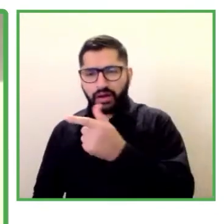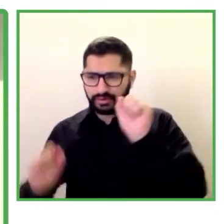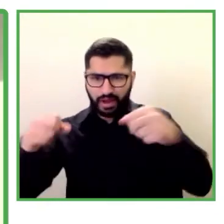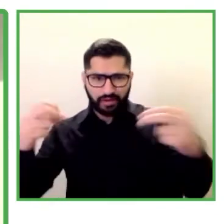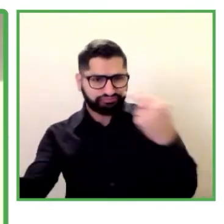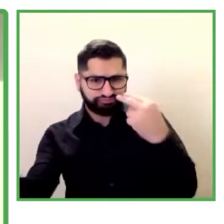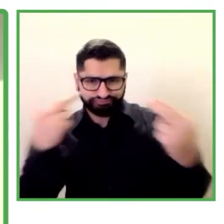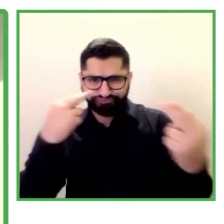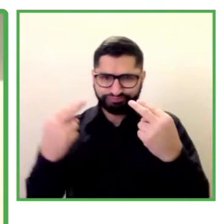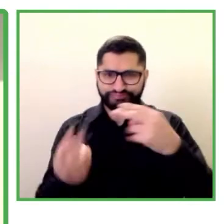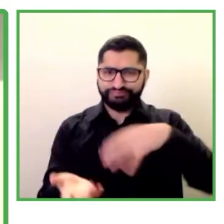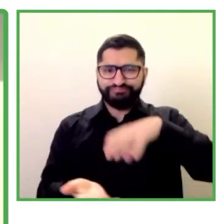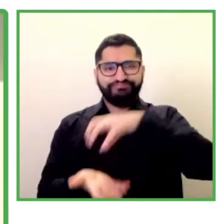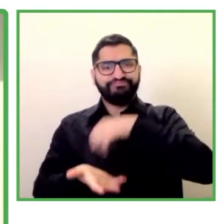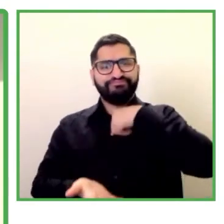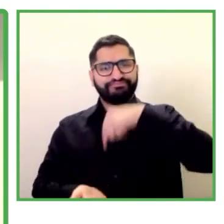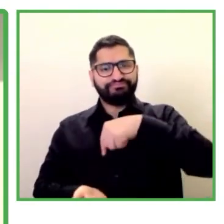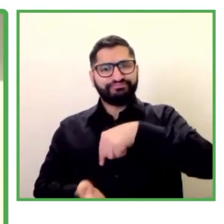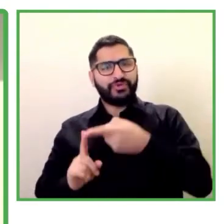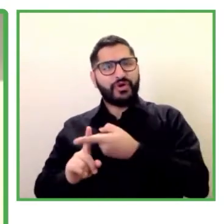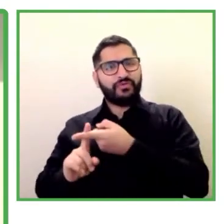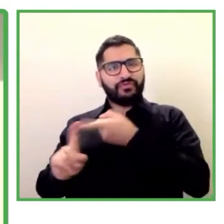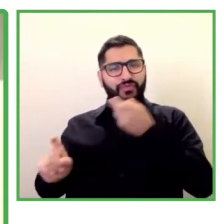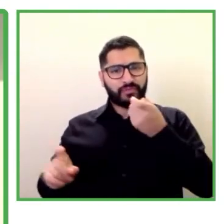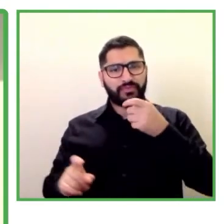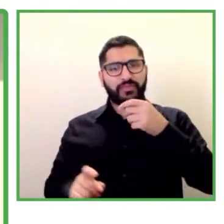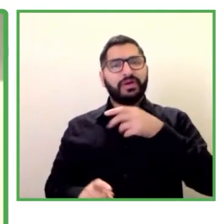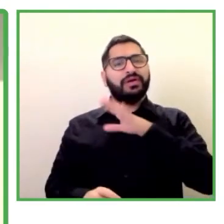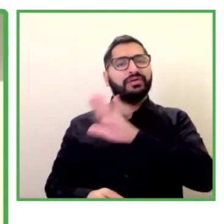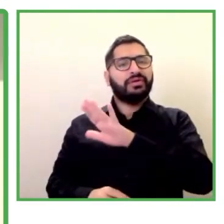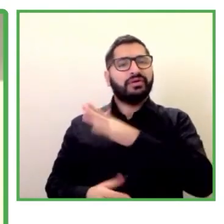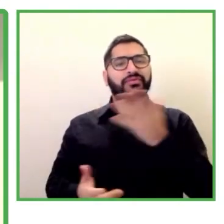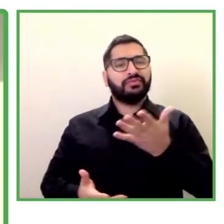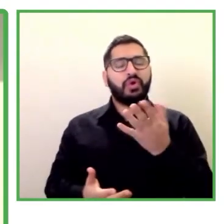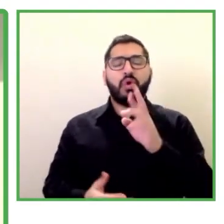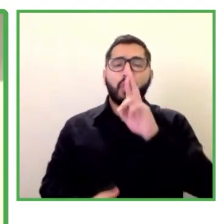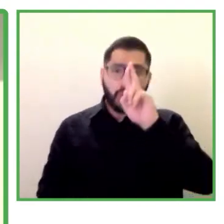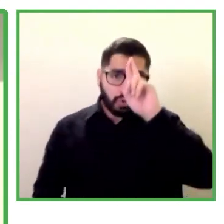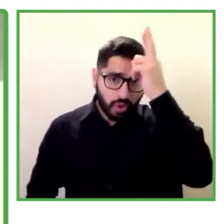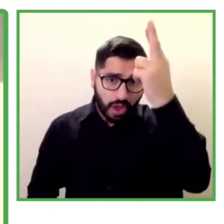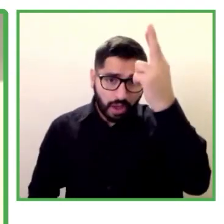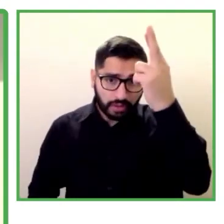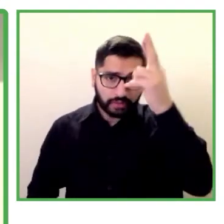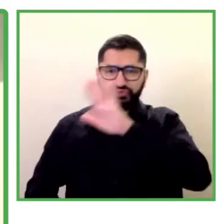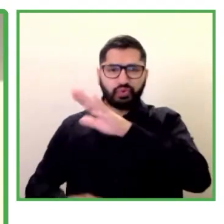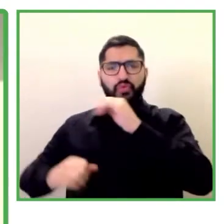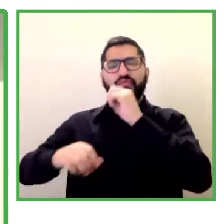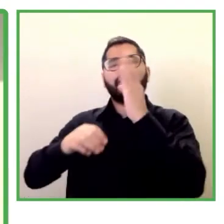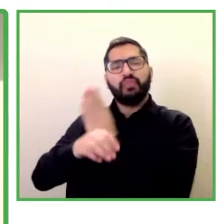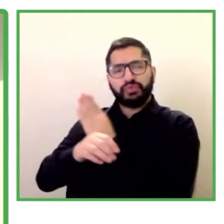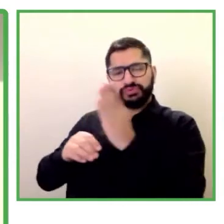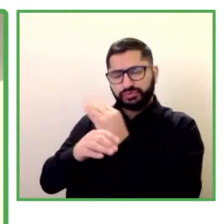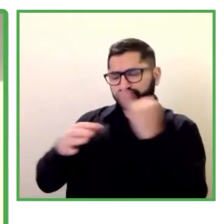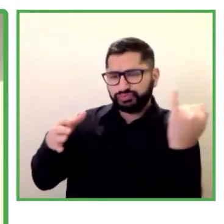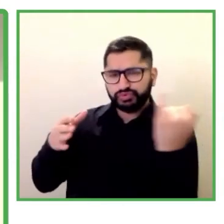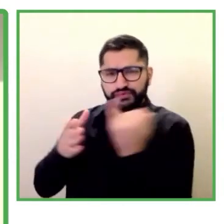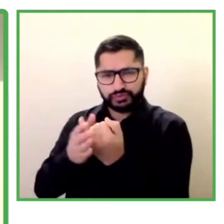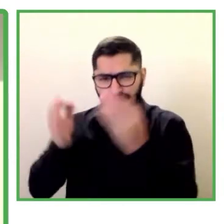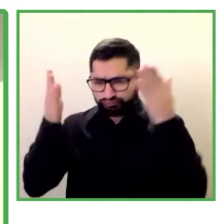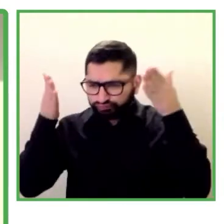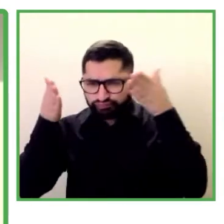Oriental del Uruguay, desde esta Red de Empresas Inclusivas. Un gusto compartir este panel, además, con los colegas de la región.